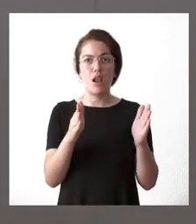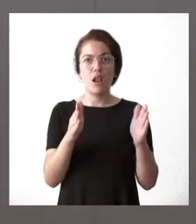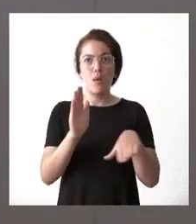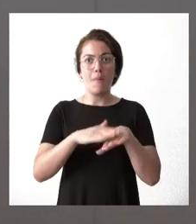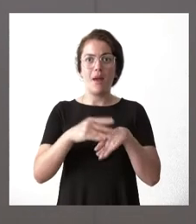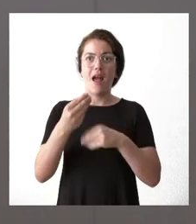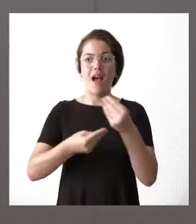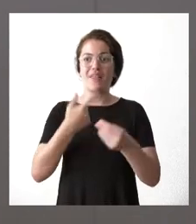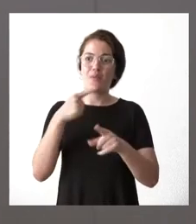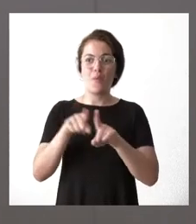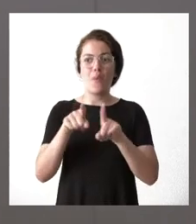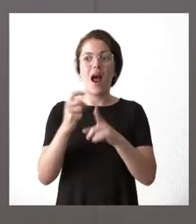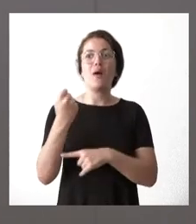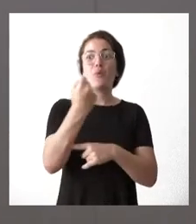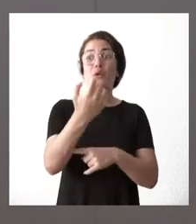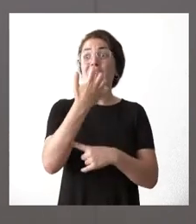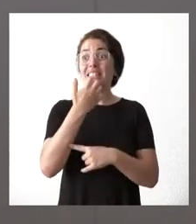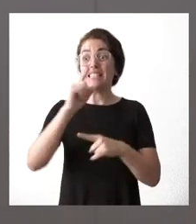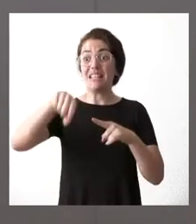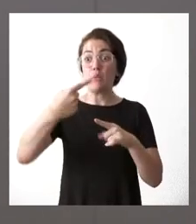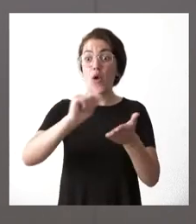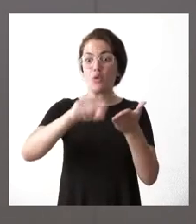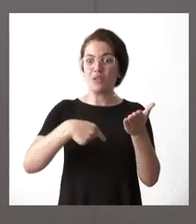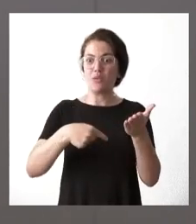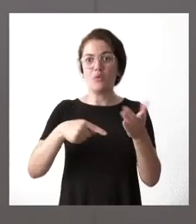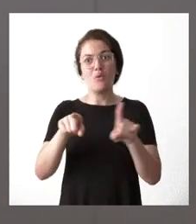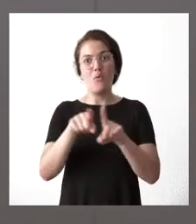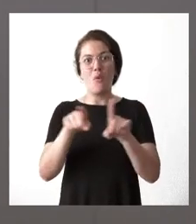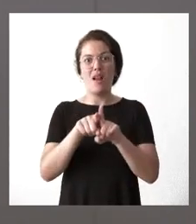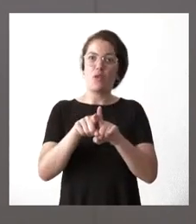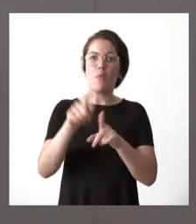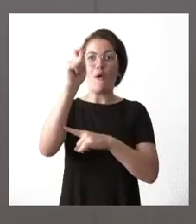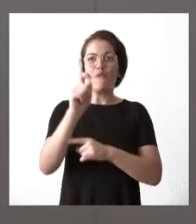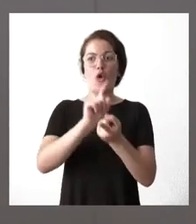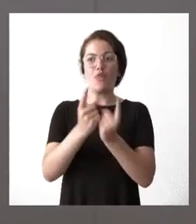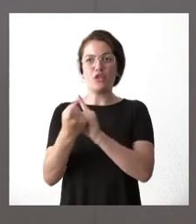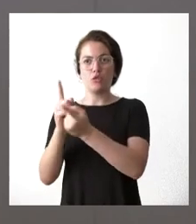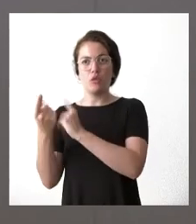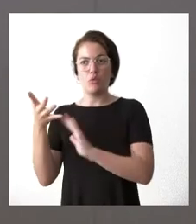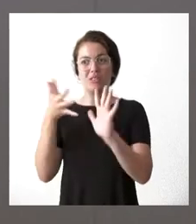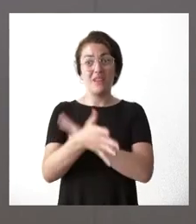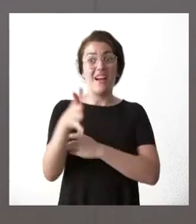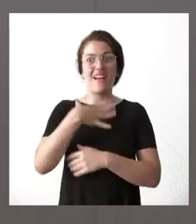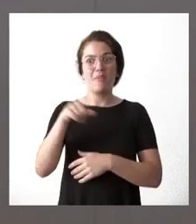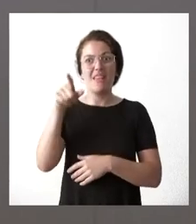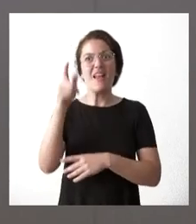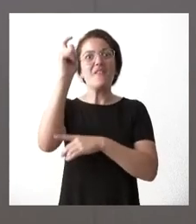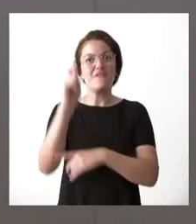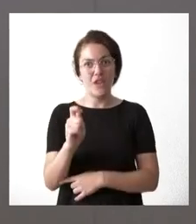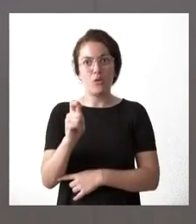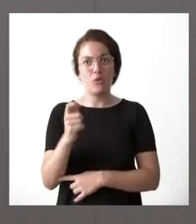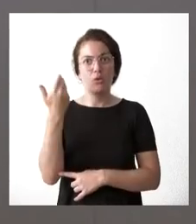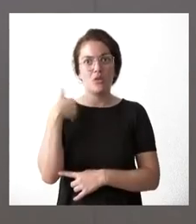de apoyo si finalmente ese contrato se podía interpretar como un contrato fijo discontinuo y por tanto pudiera ser empleado fijo dentro de esa